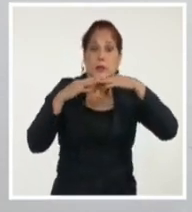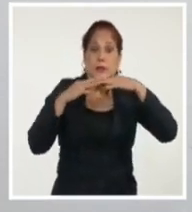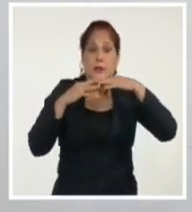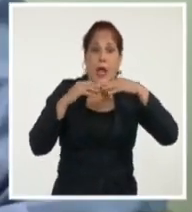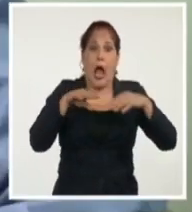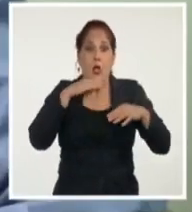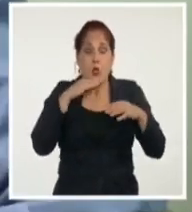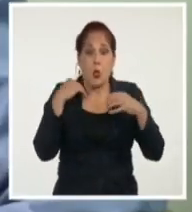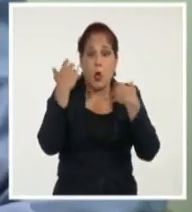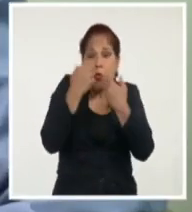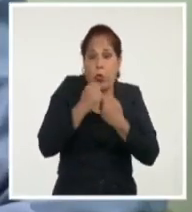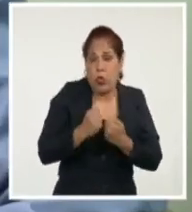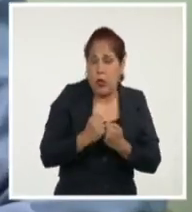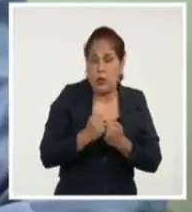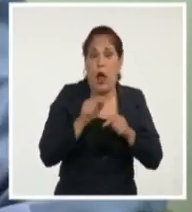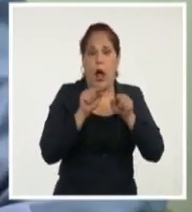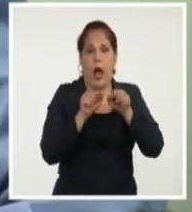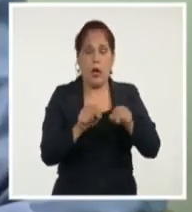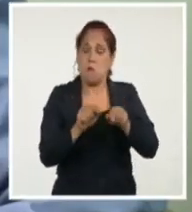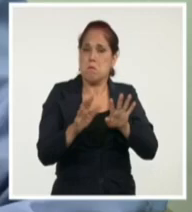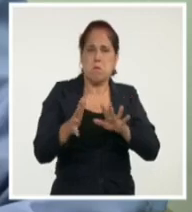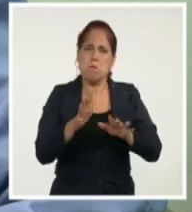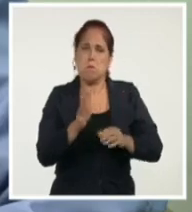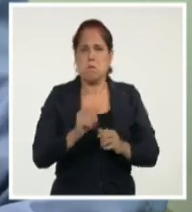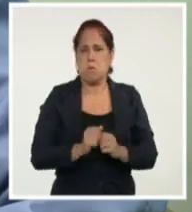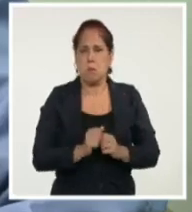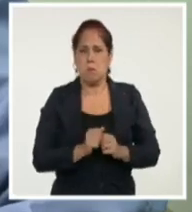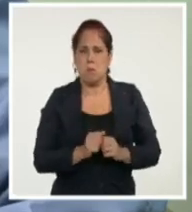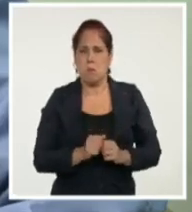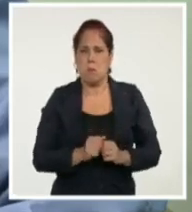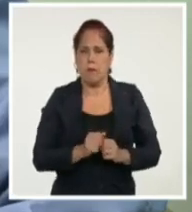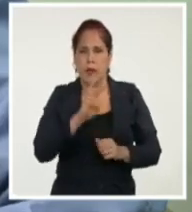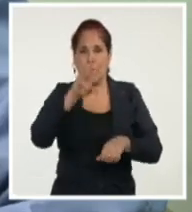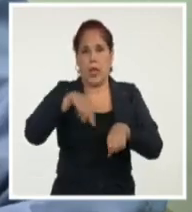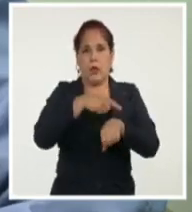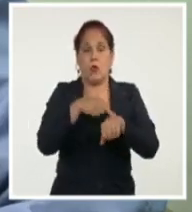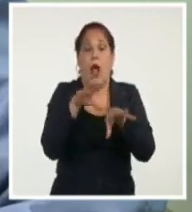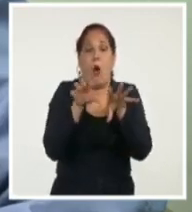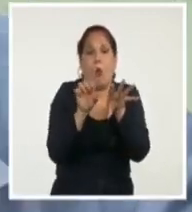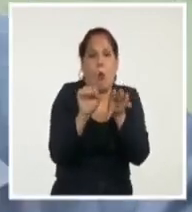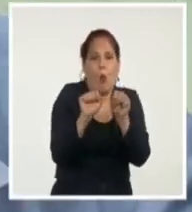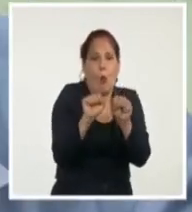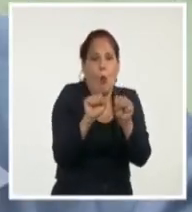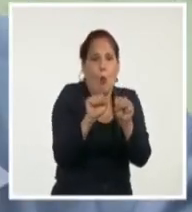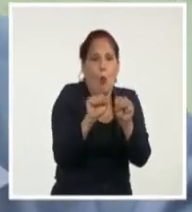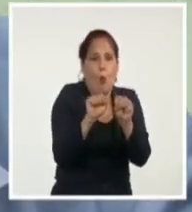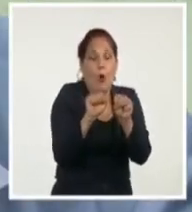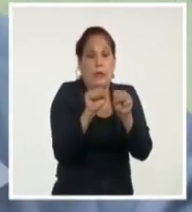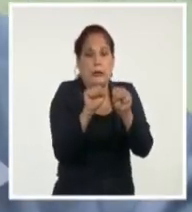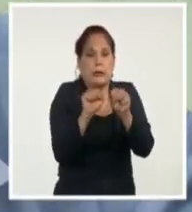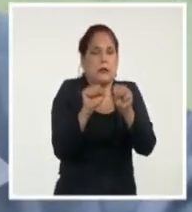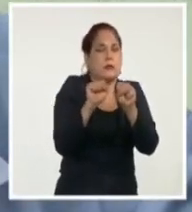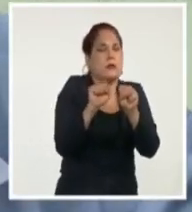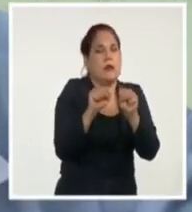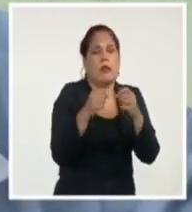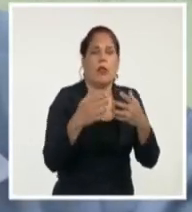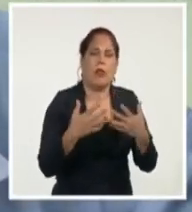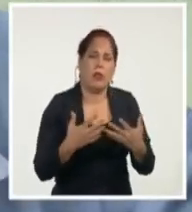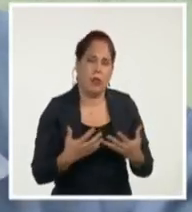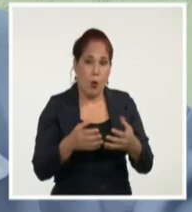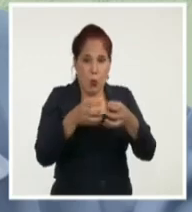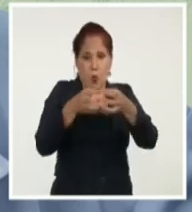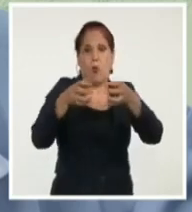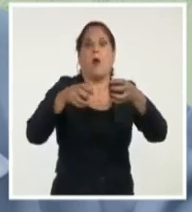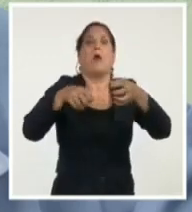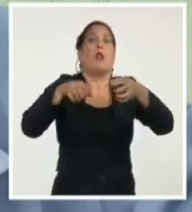azul que llevábamos. Ahí estuvimos, si acaso, unas 3 horas aguantándose a sol. Y se cerraron por grupo durante un